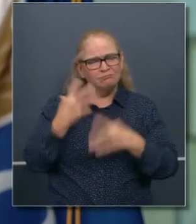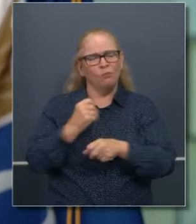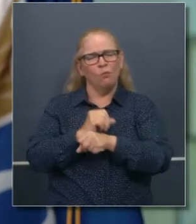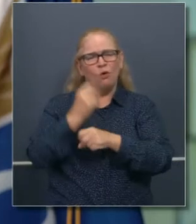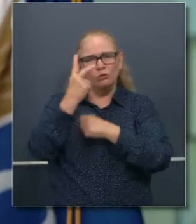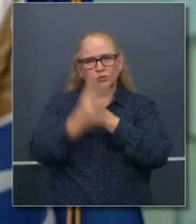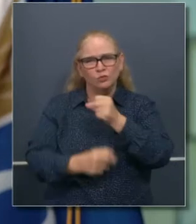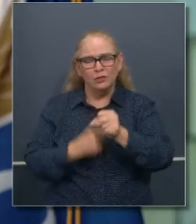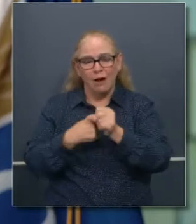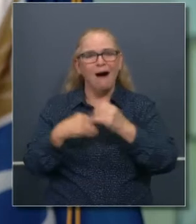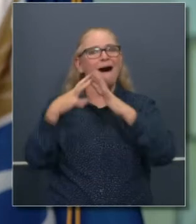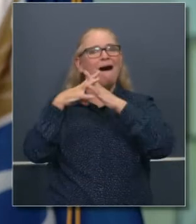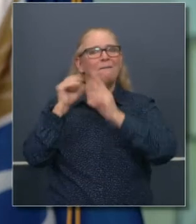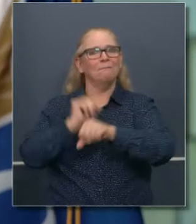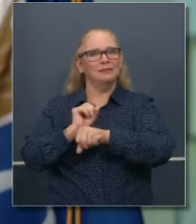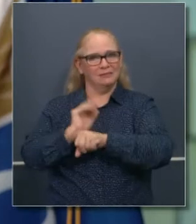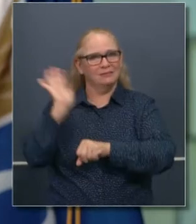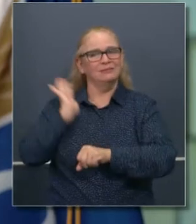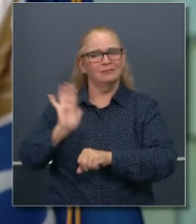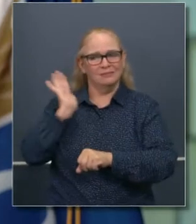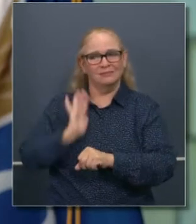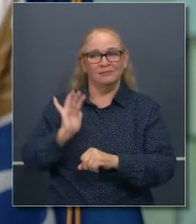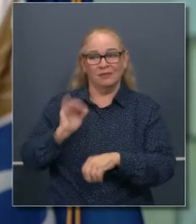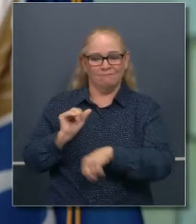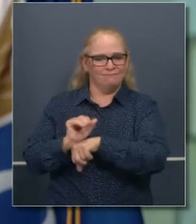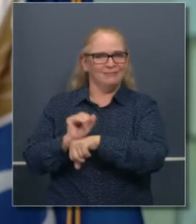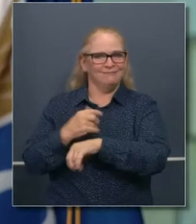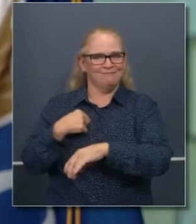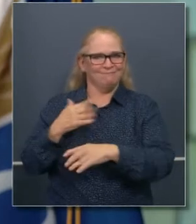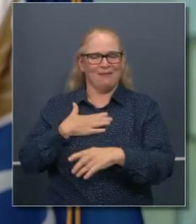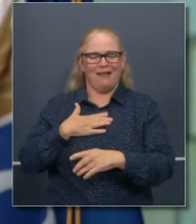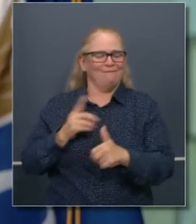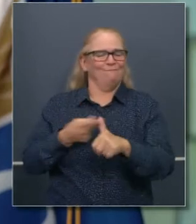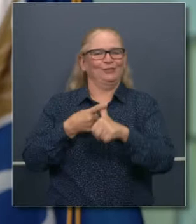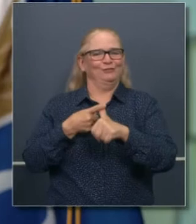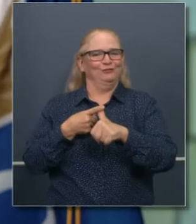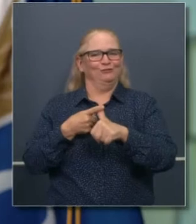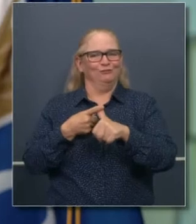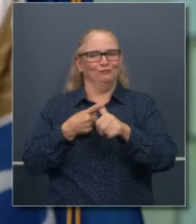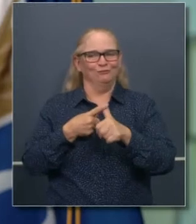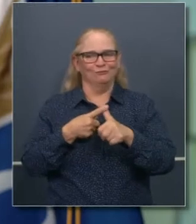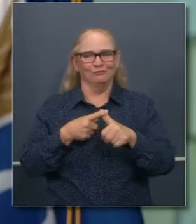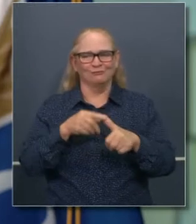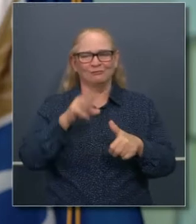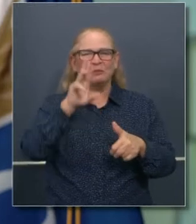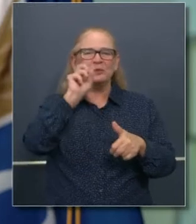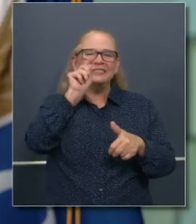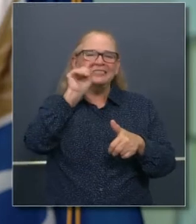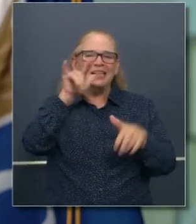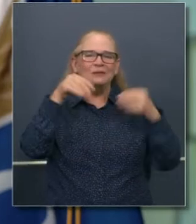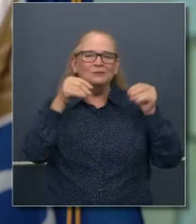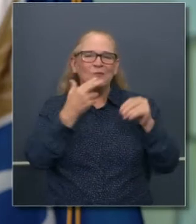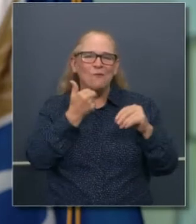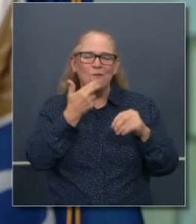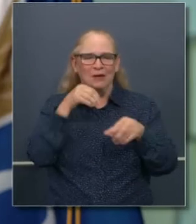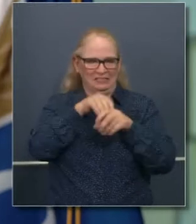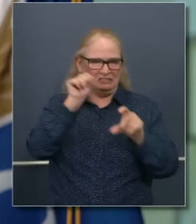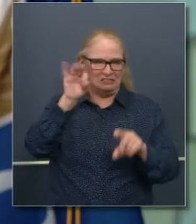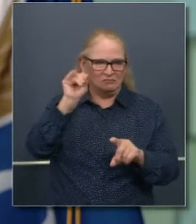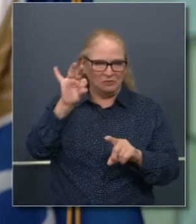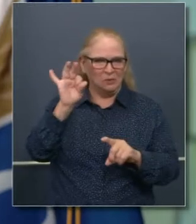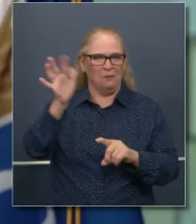extraordinario el de haber manifestado. Abrimos nuestro primer negocio, una pequeña tienda al pormenor en San Francisco,